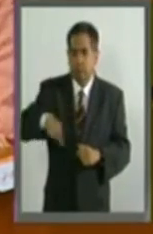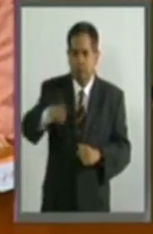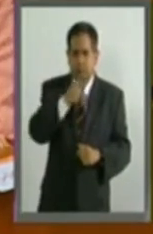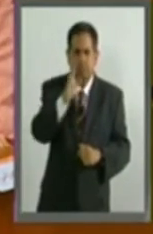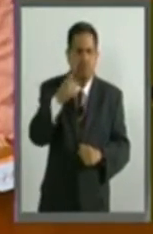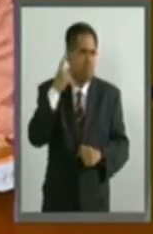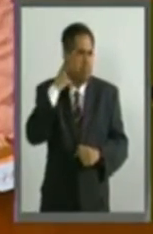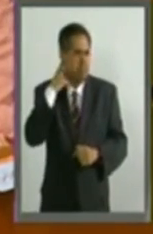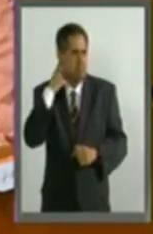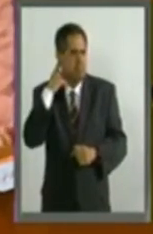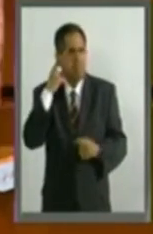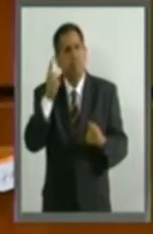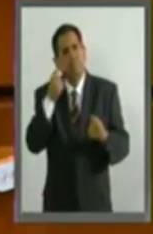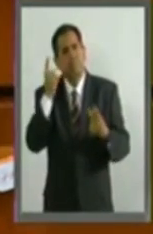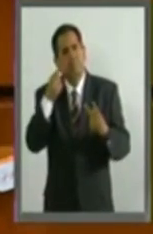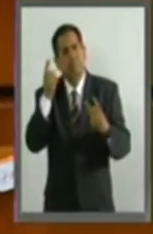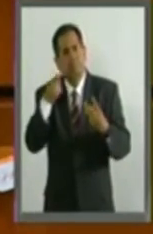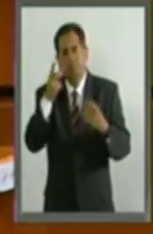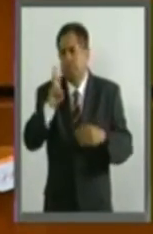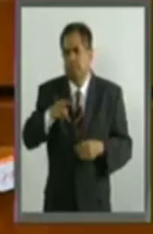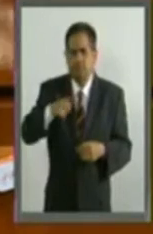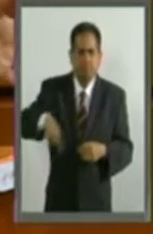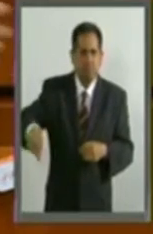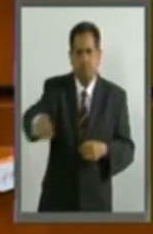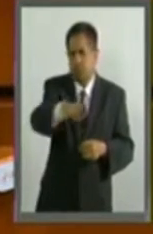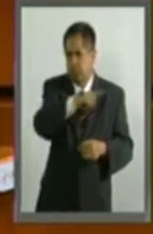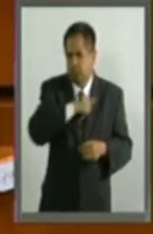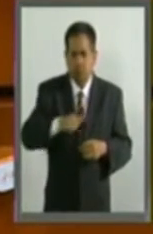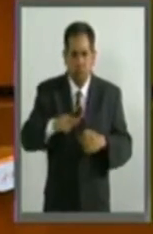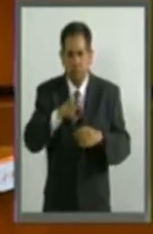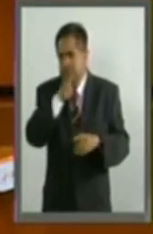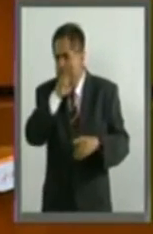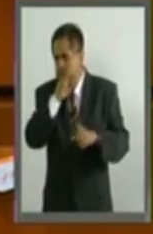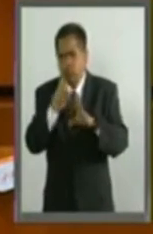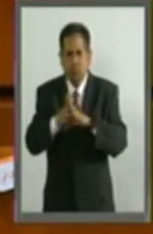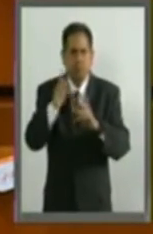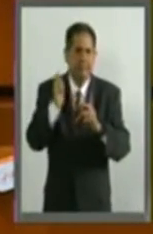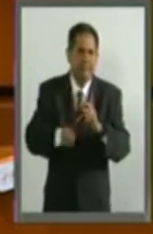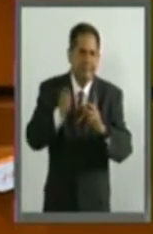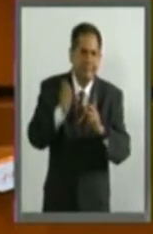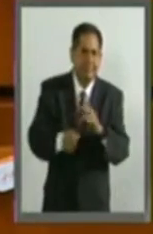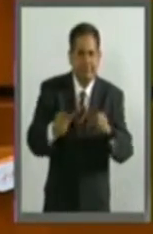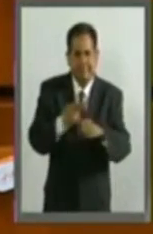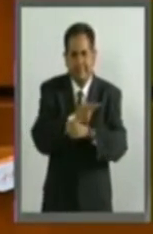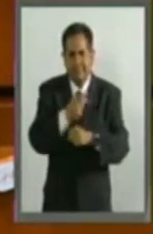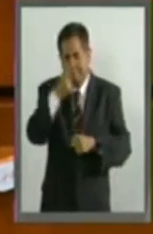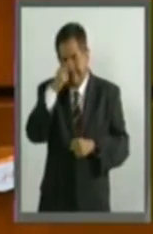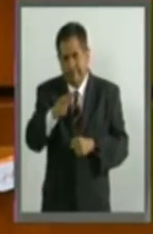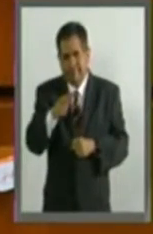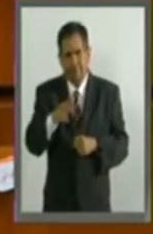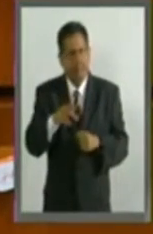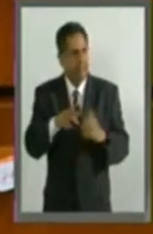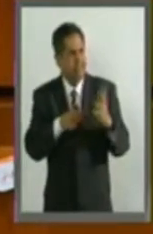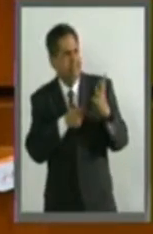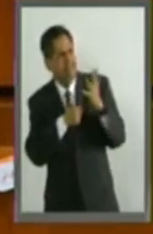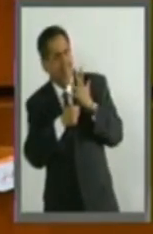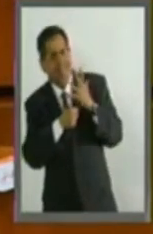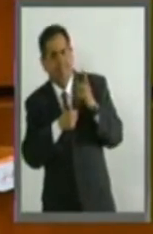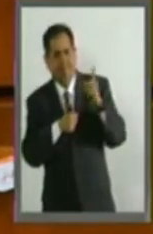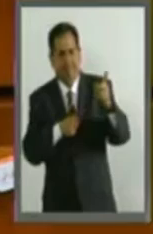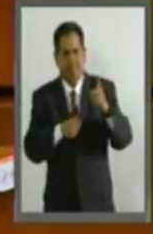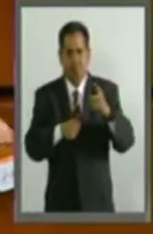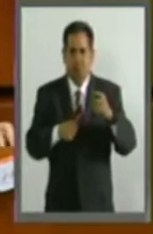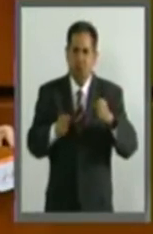la preocupación de todas y de todos por lo que está sucediendo frente a la amenaza del